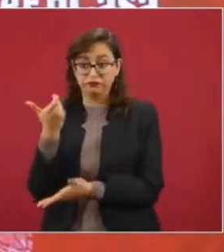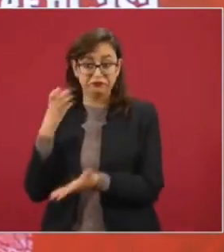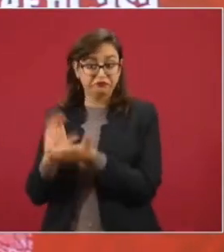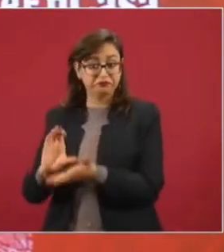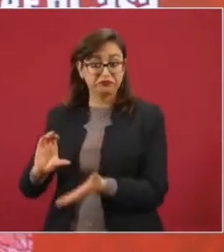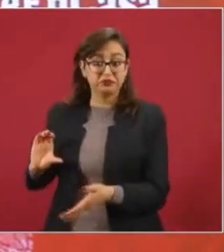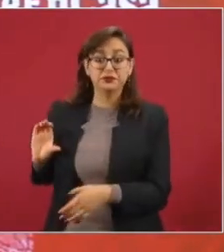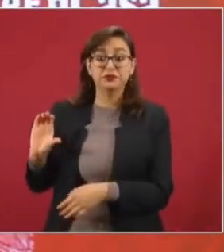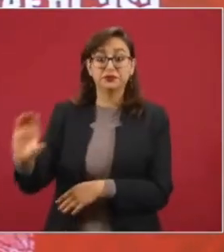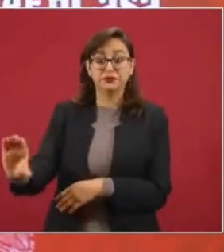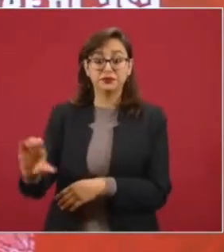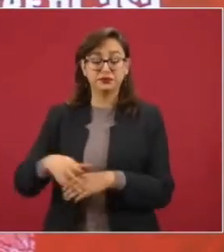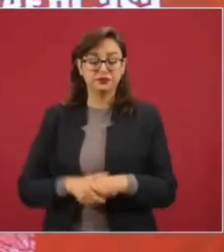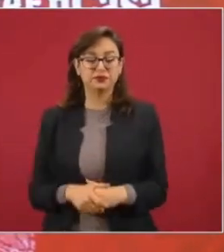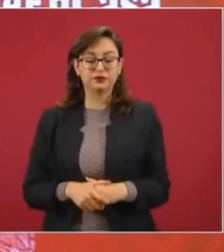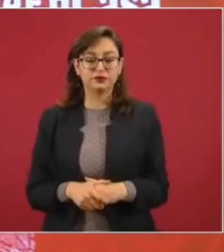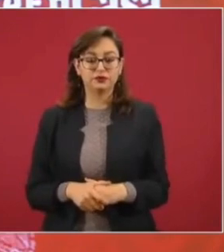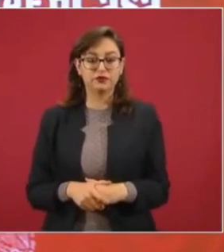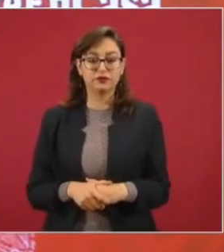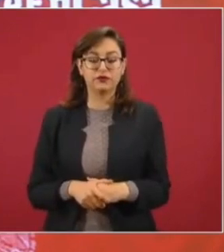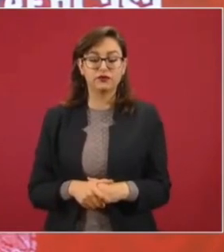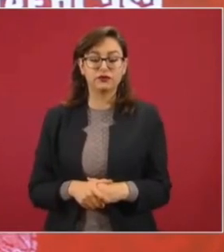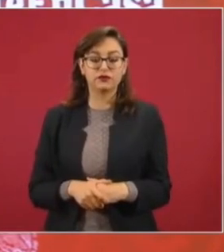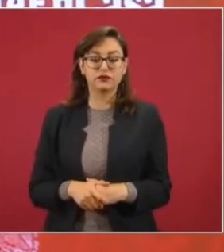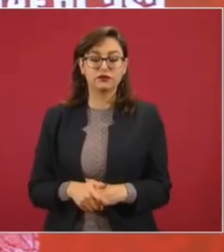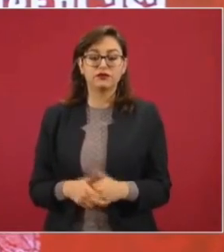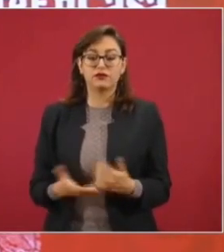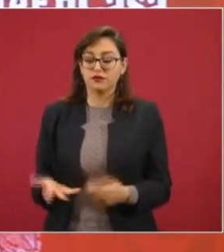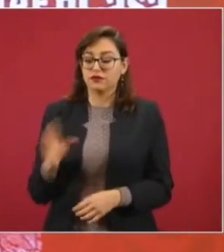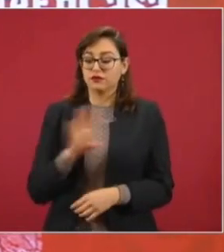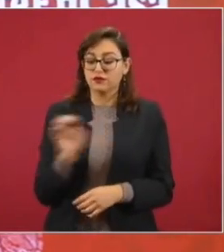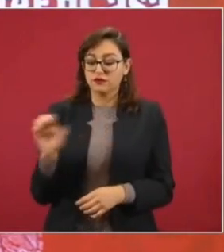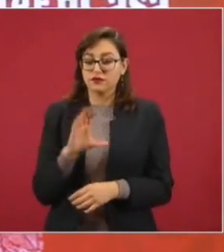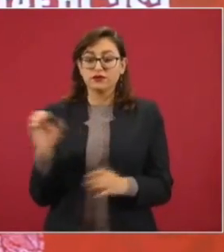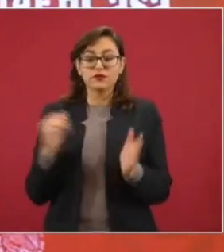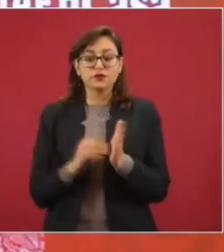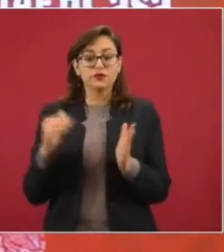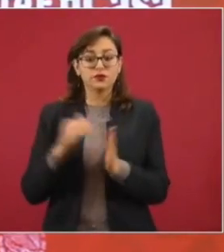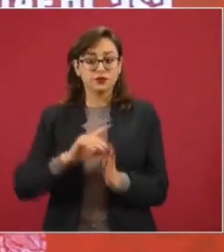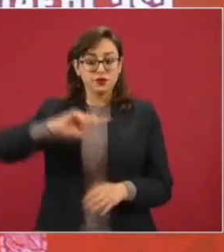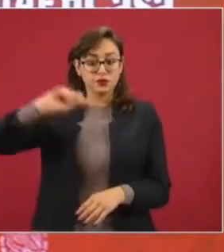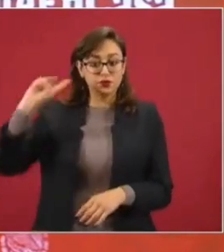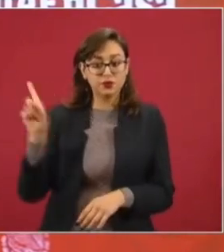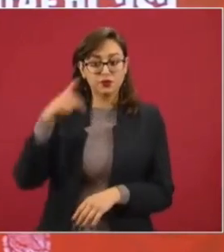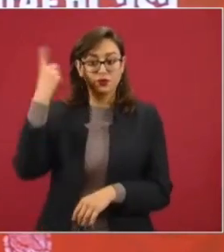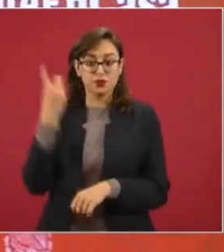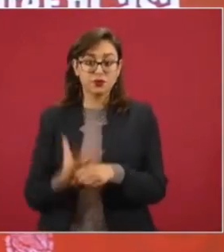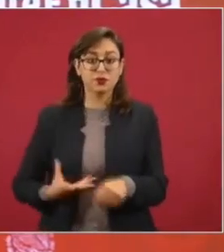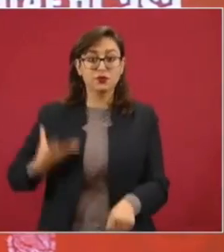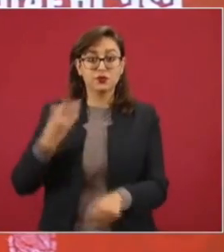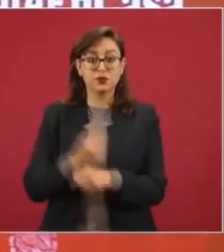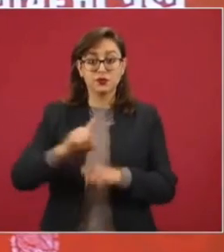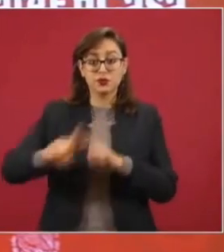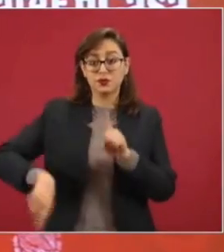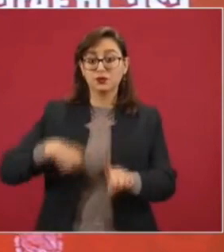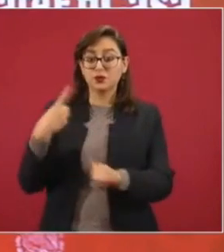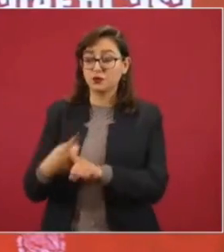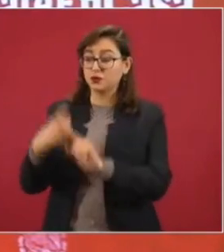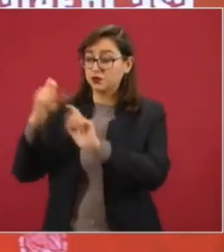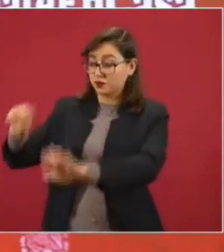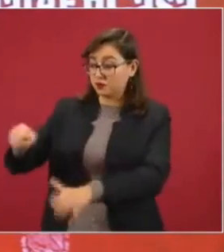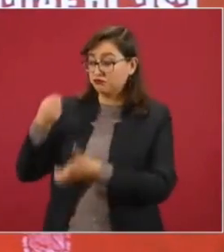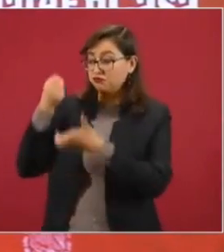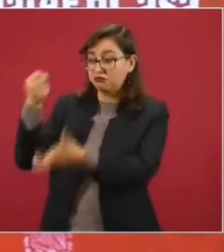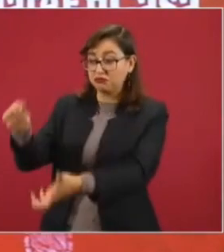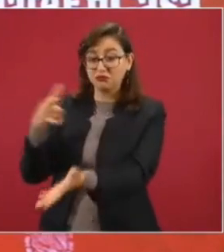le inyectan 500 millones de dólares más para echarla a andar.